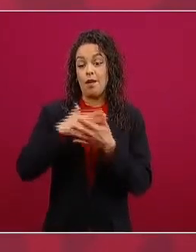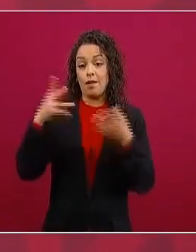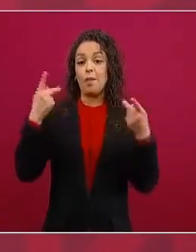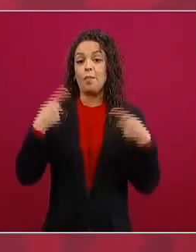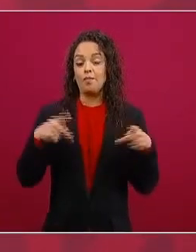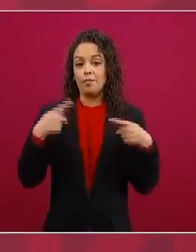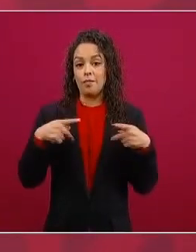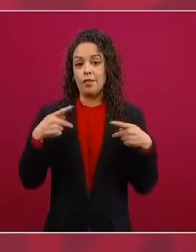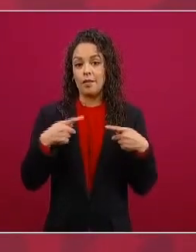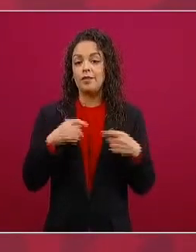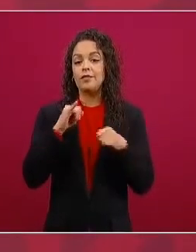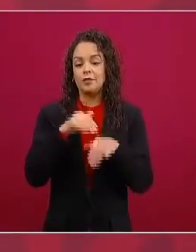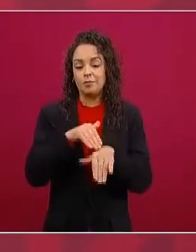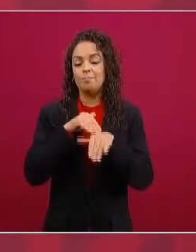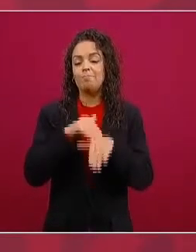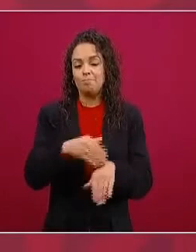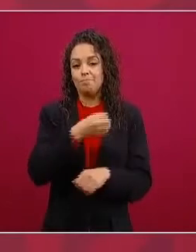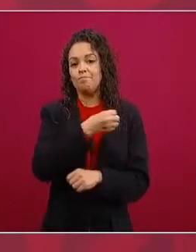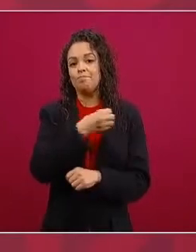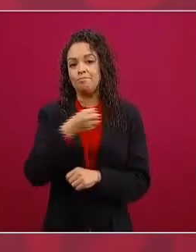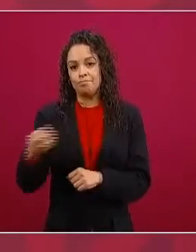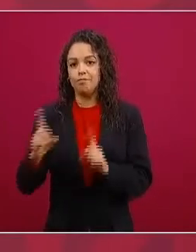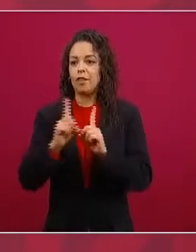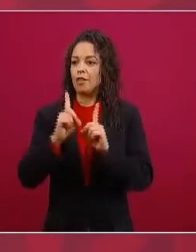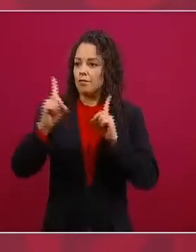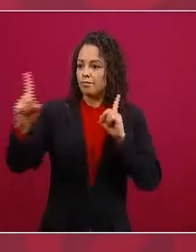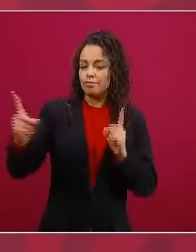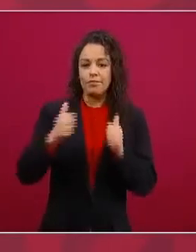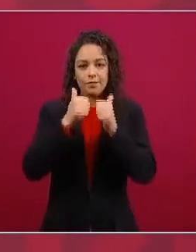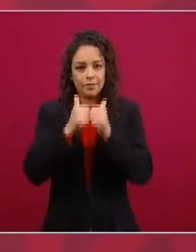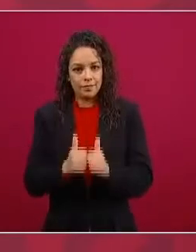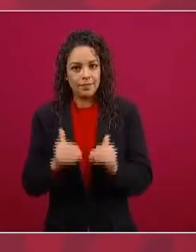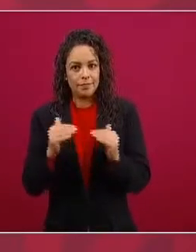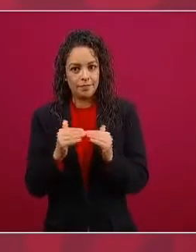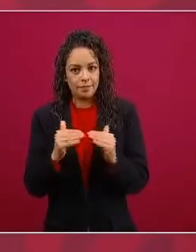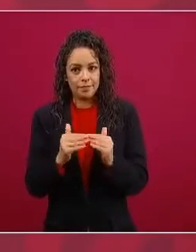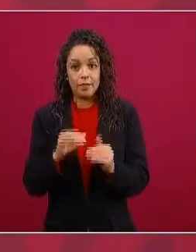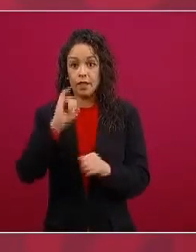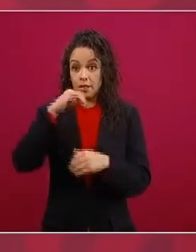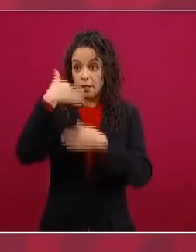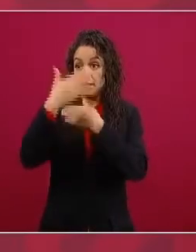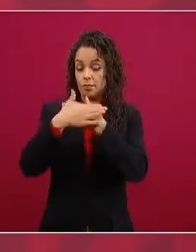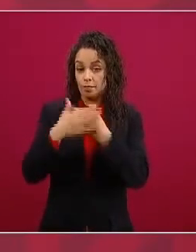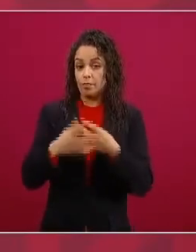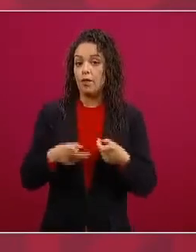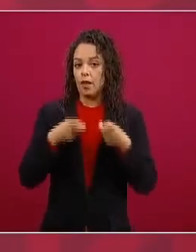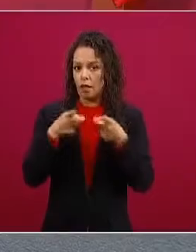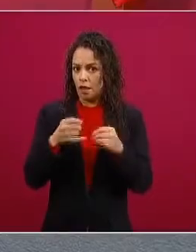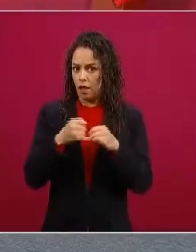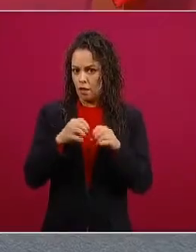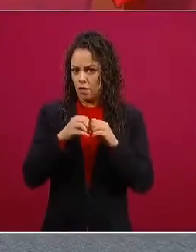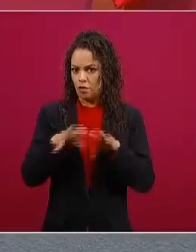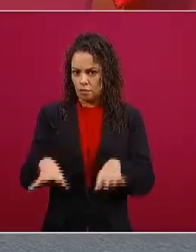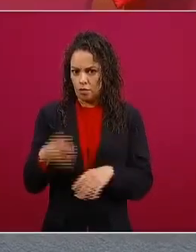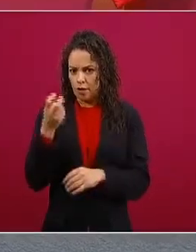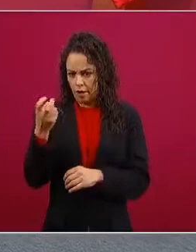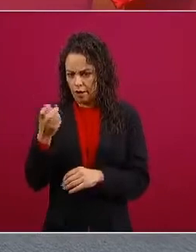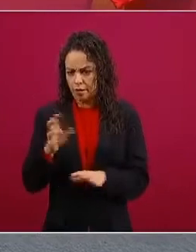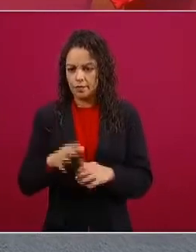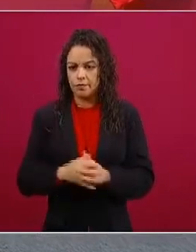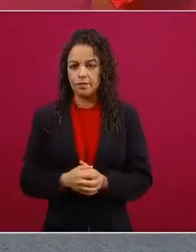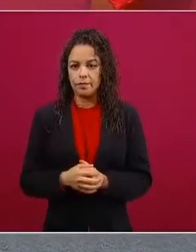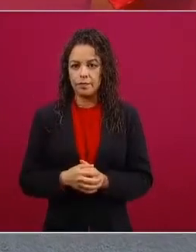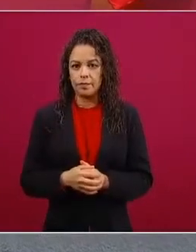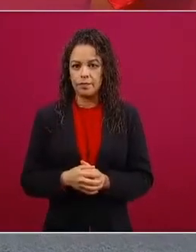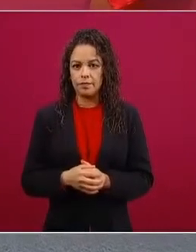ayudando cumpliendo si vamos a dar a conocer la información esta no sé si la tienes